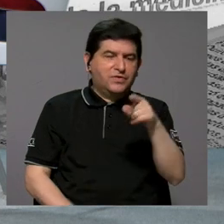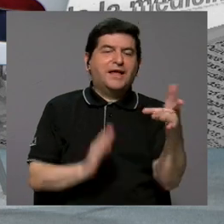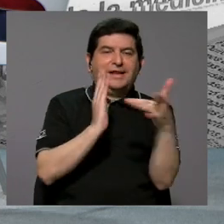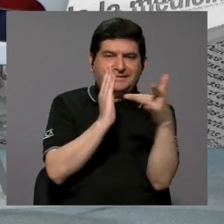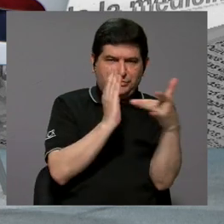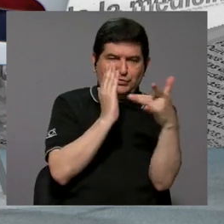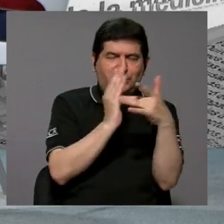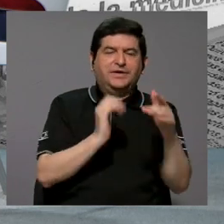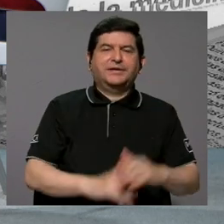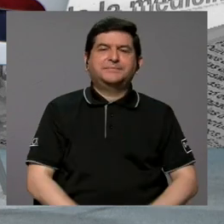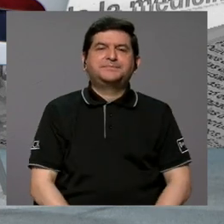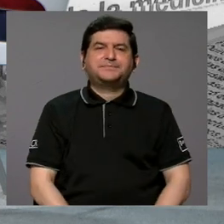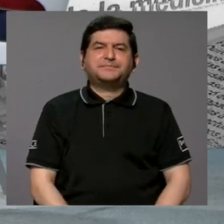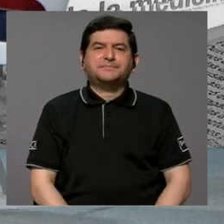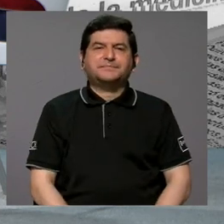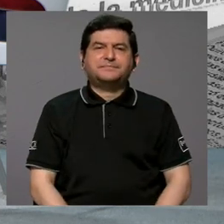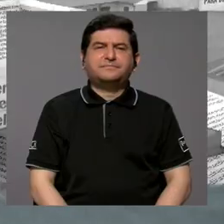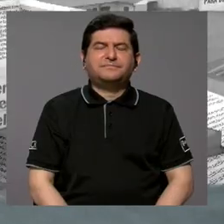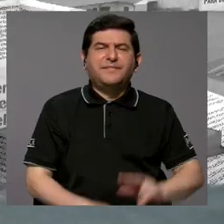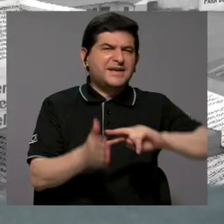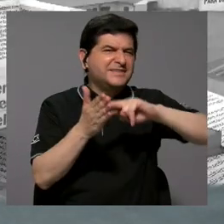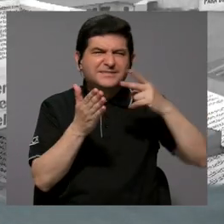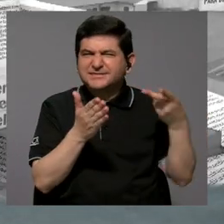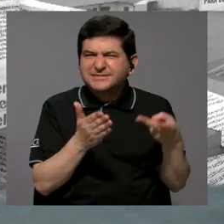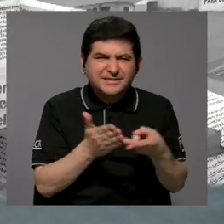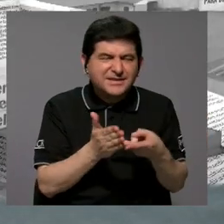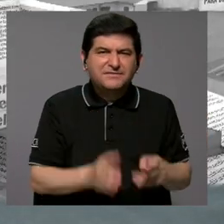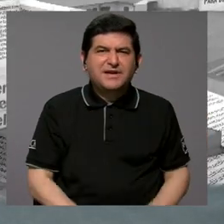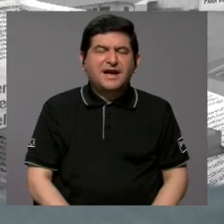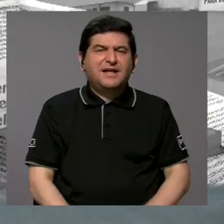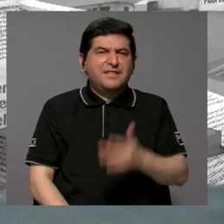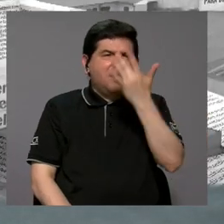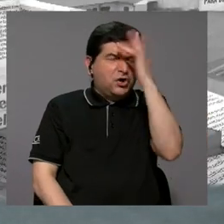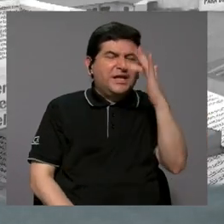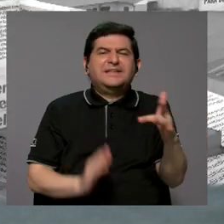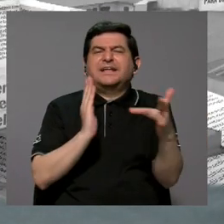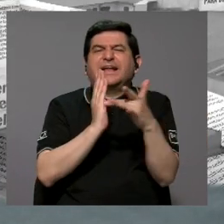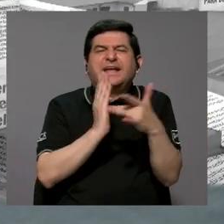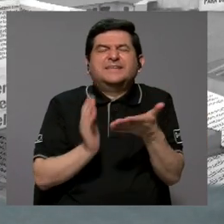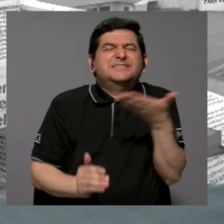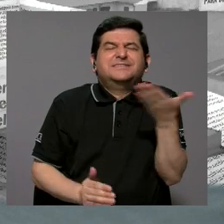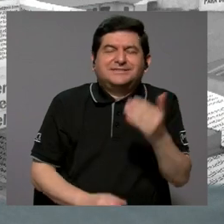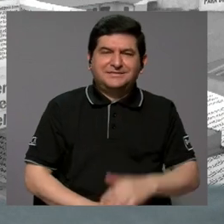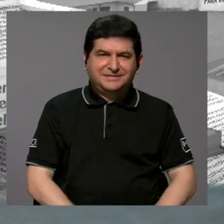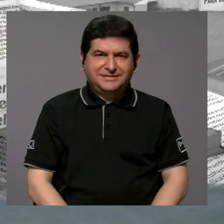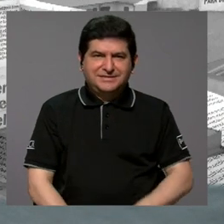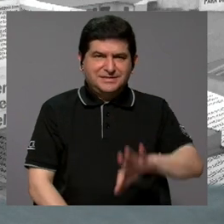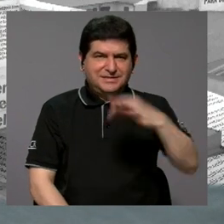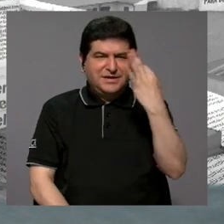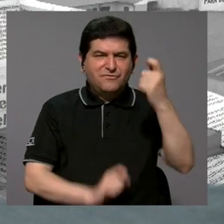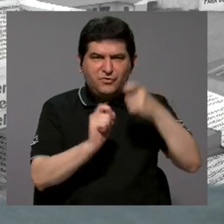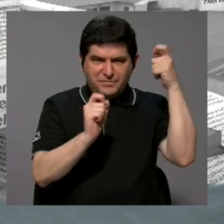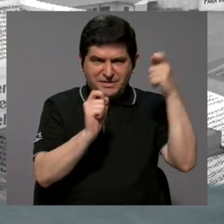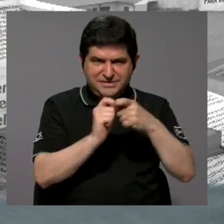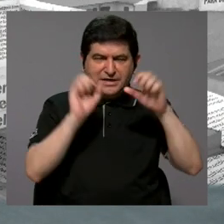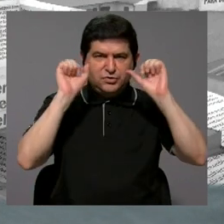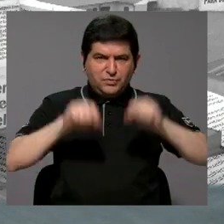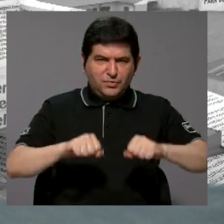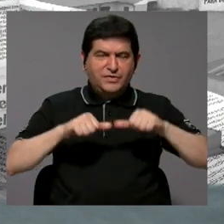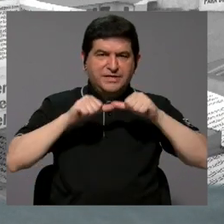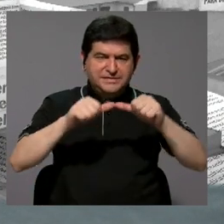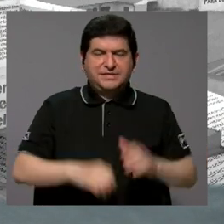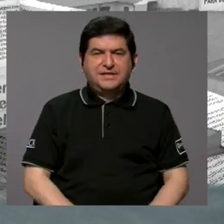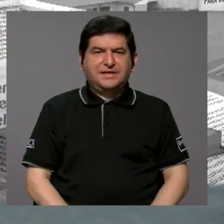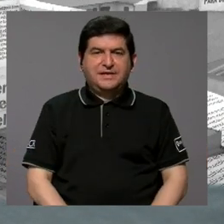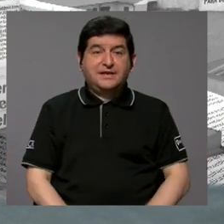esta tecnología. Que definamos que es inteligencia artificial muy puntualmente para seguir con lo